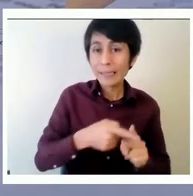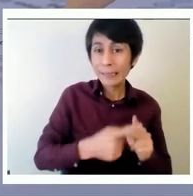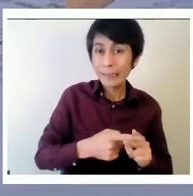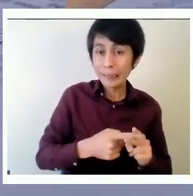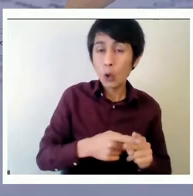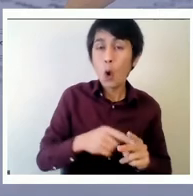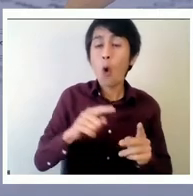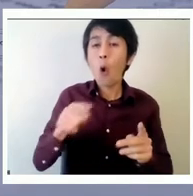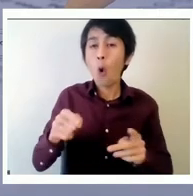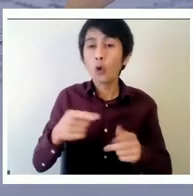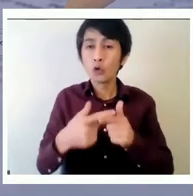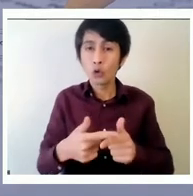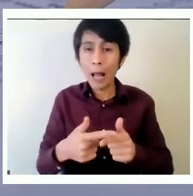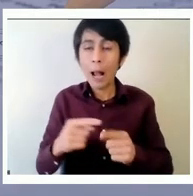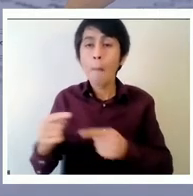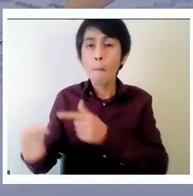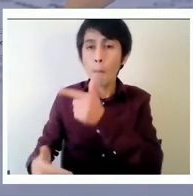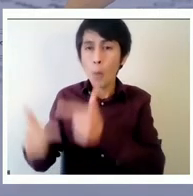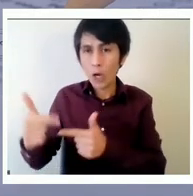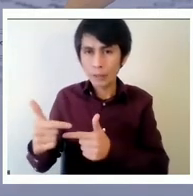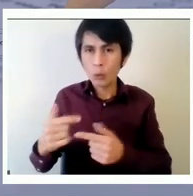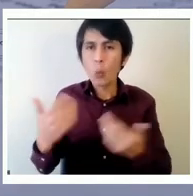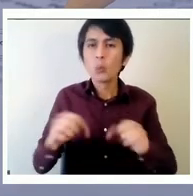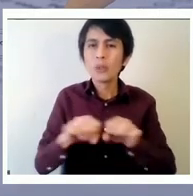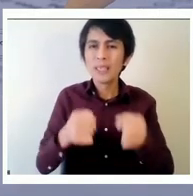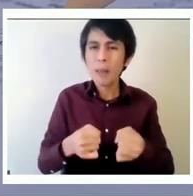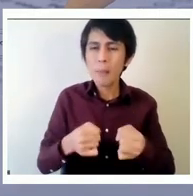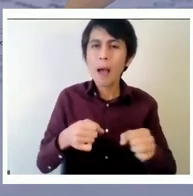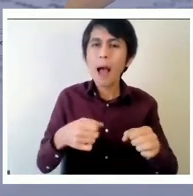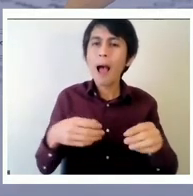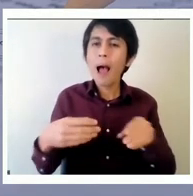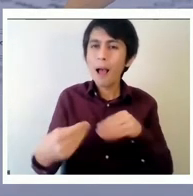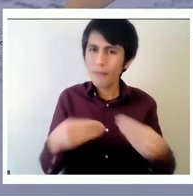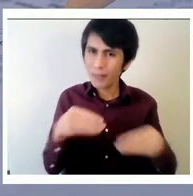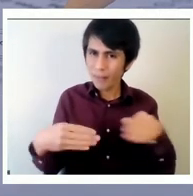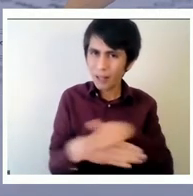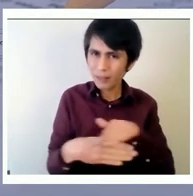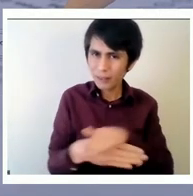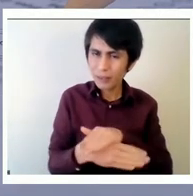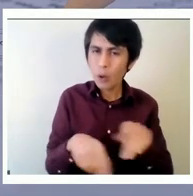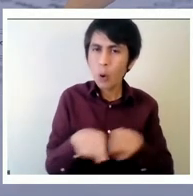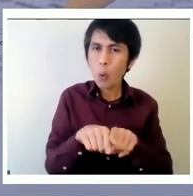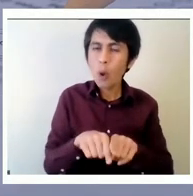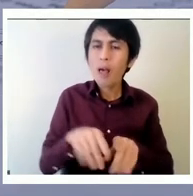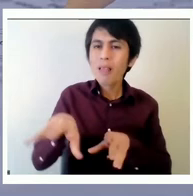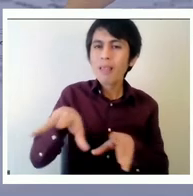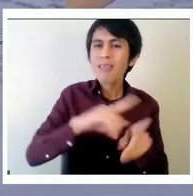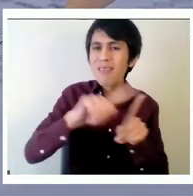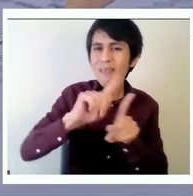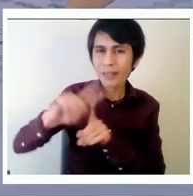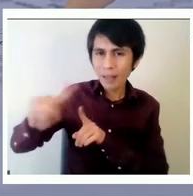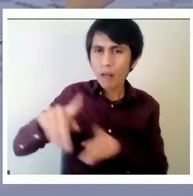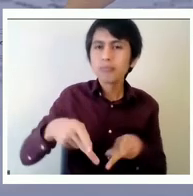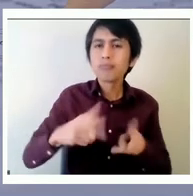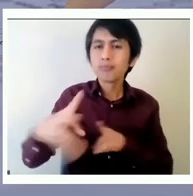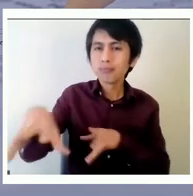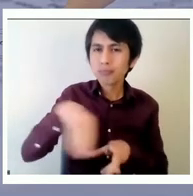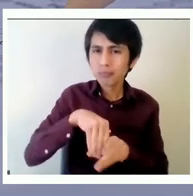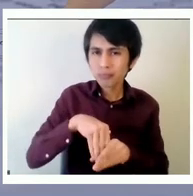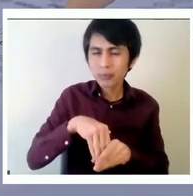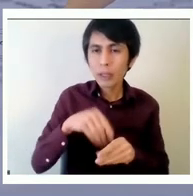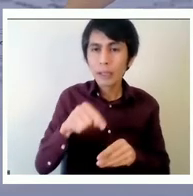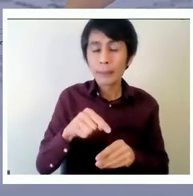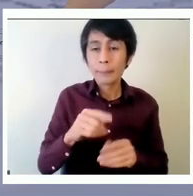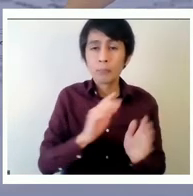un sistema de acceso más flexible que acoja la diversidad esto no se lo voy a mostrar y yo creo que ya les dije